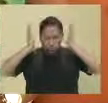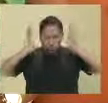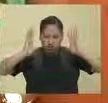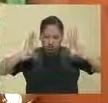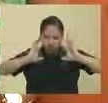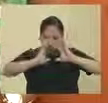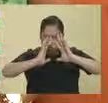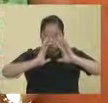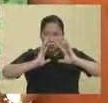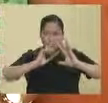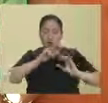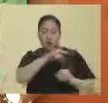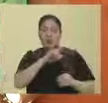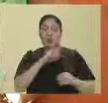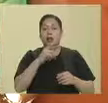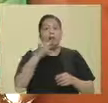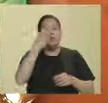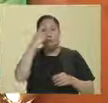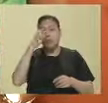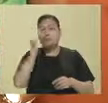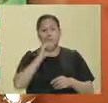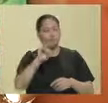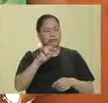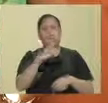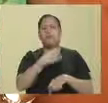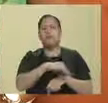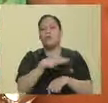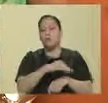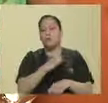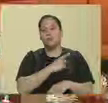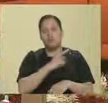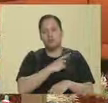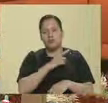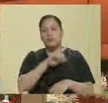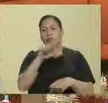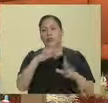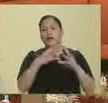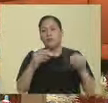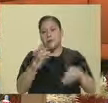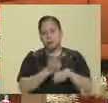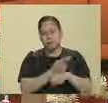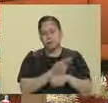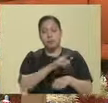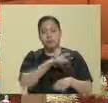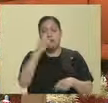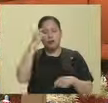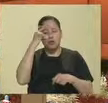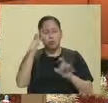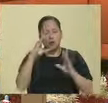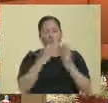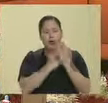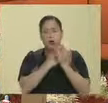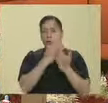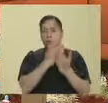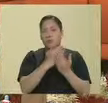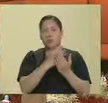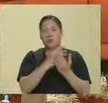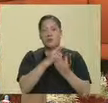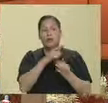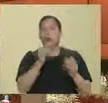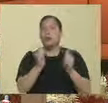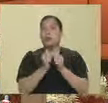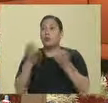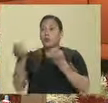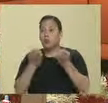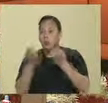Es pasajera. Y la otra es que normalmente no aumenta el dolor, por ejemplo, con la actividad o el ejercicio.